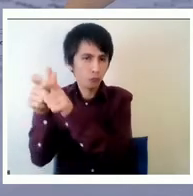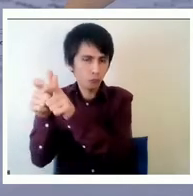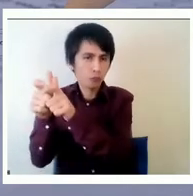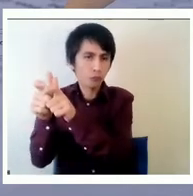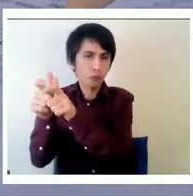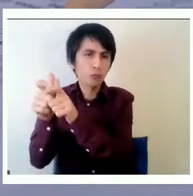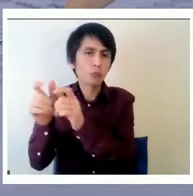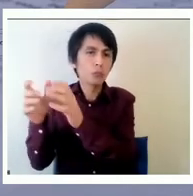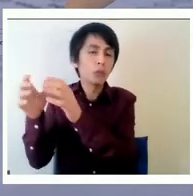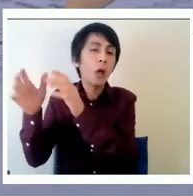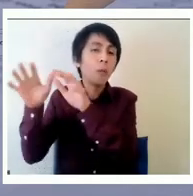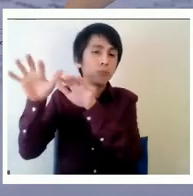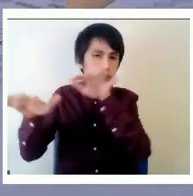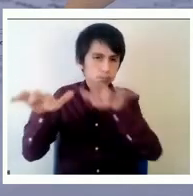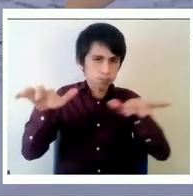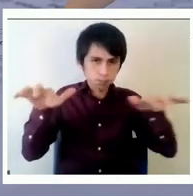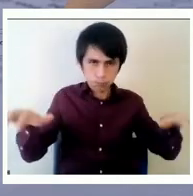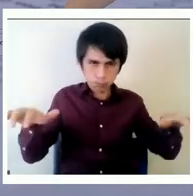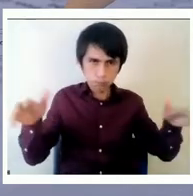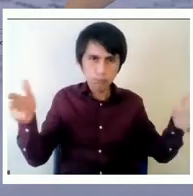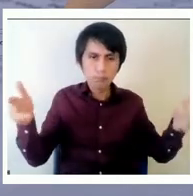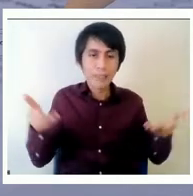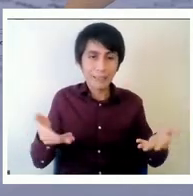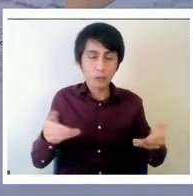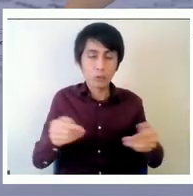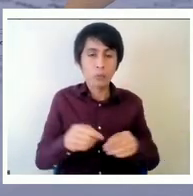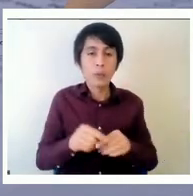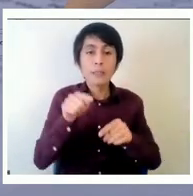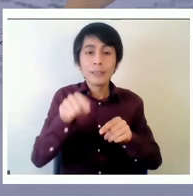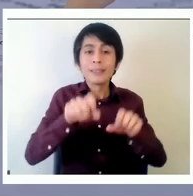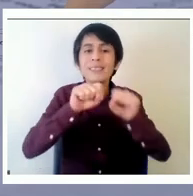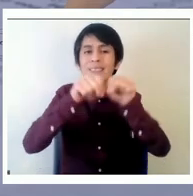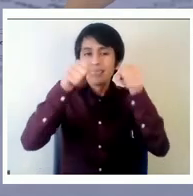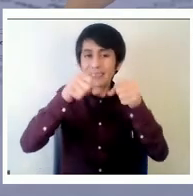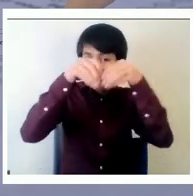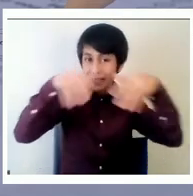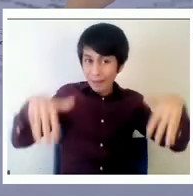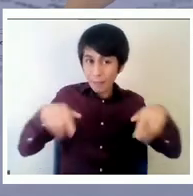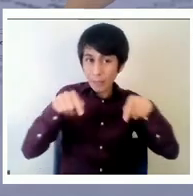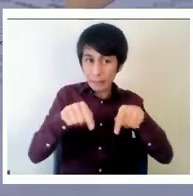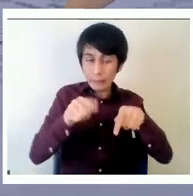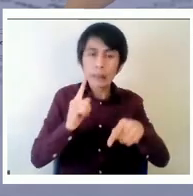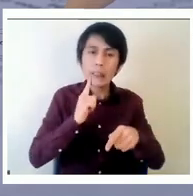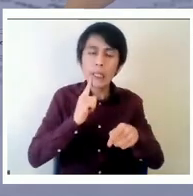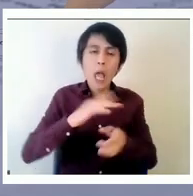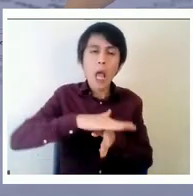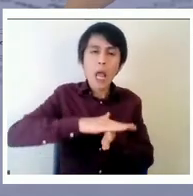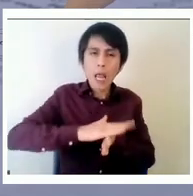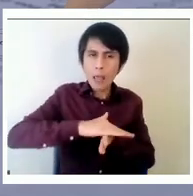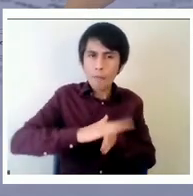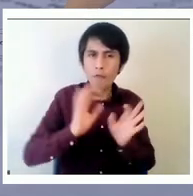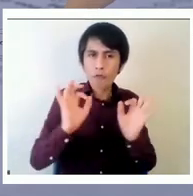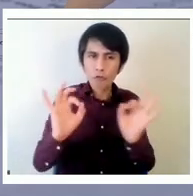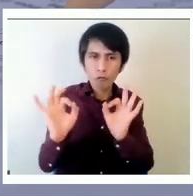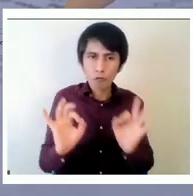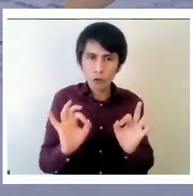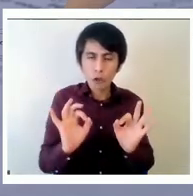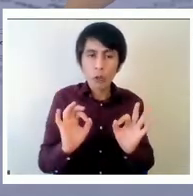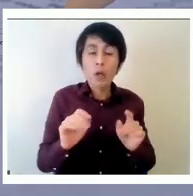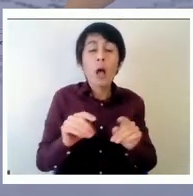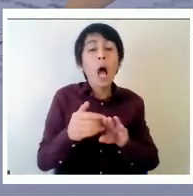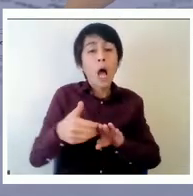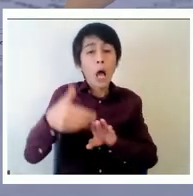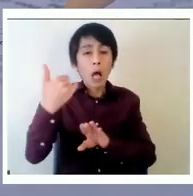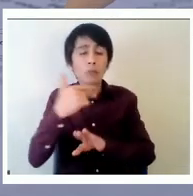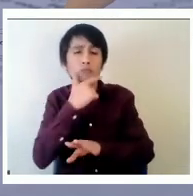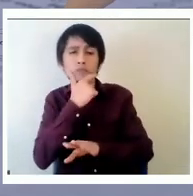lo central es que es un sistema que tiene un equilibrio que puede ser que ha sido cuestionado que puede ser como